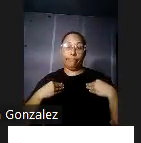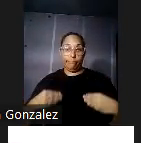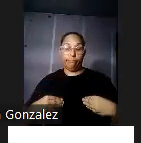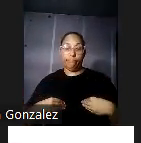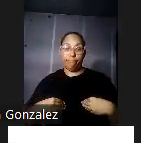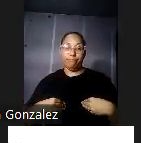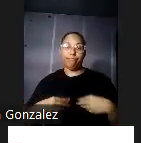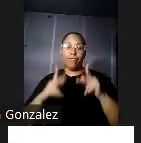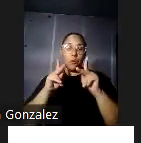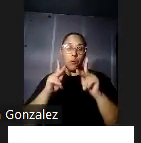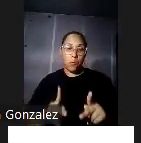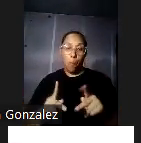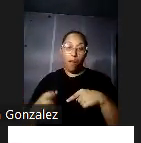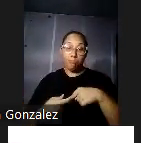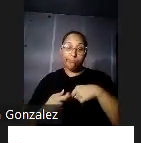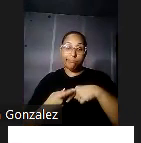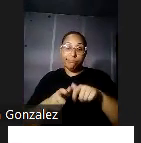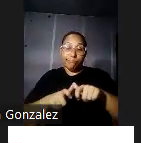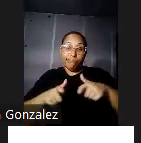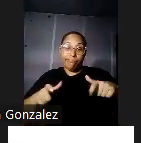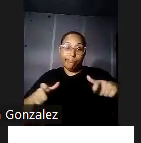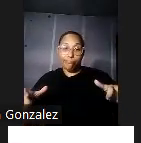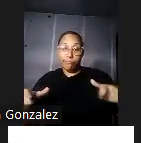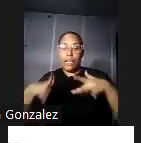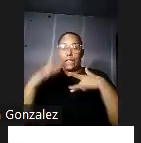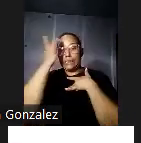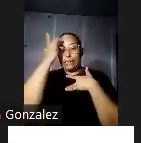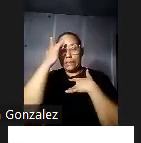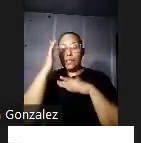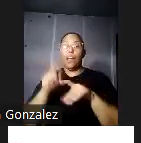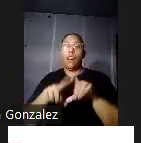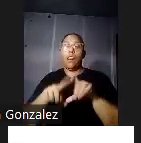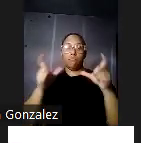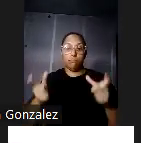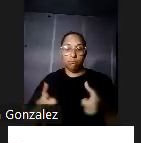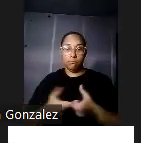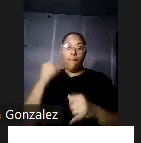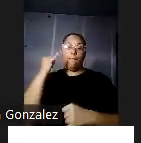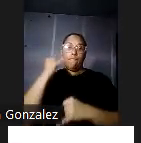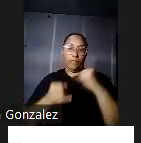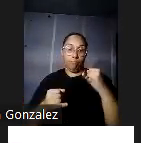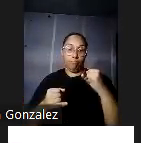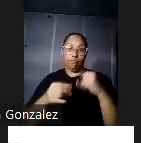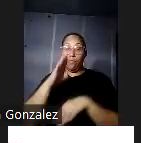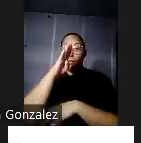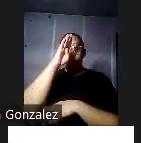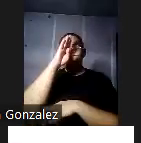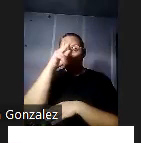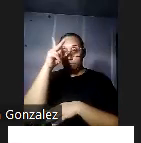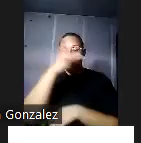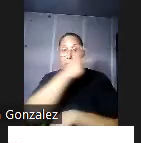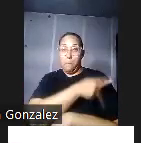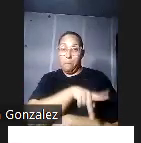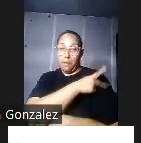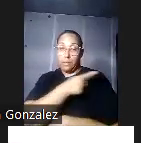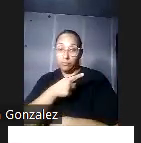todos los asuntos que tienen que ir con la enfermedad pero dentro de ese ciclo al final el paciente o el infectado expulsaba otra